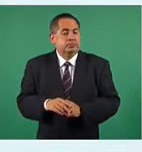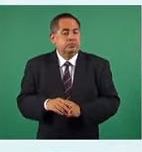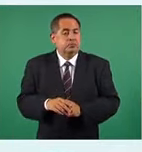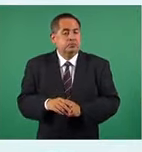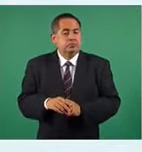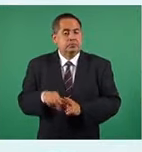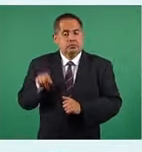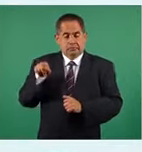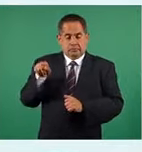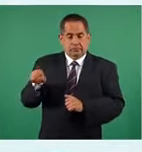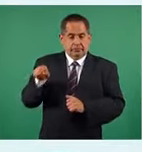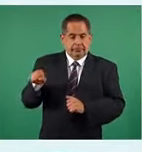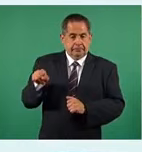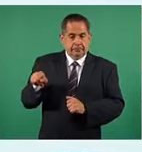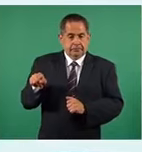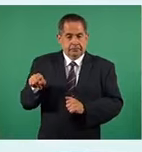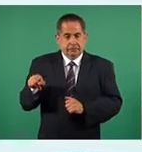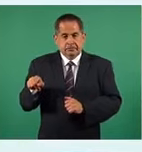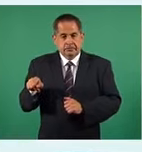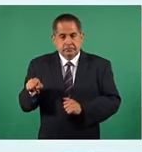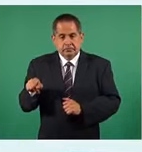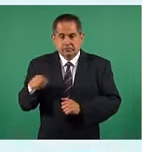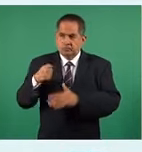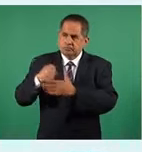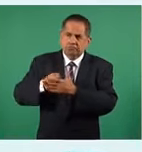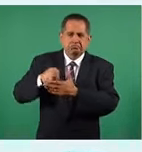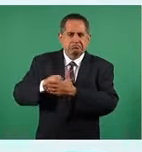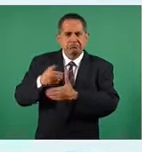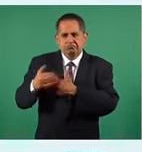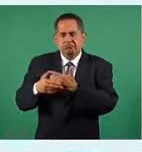cuando se lucha por la verdad